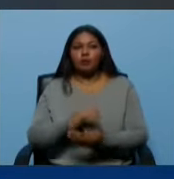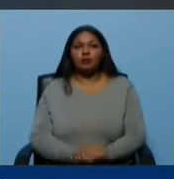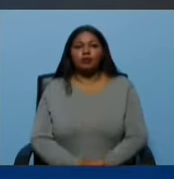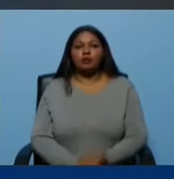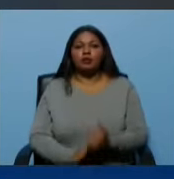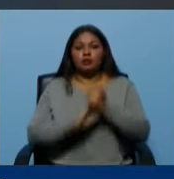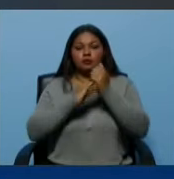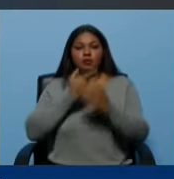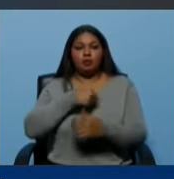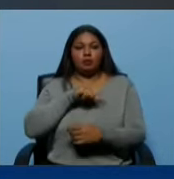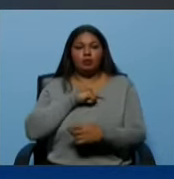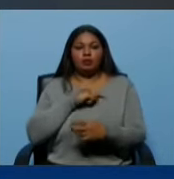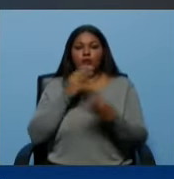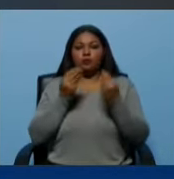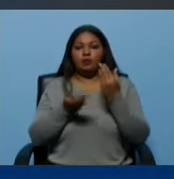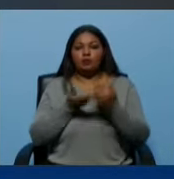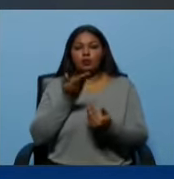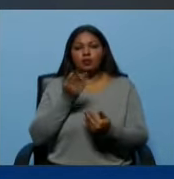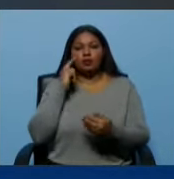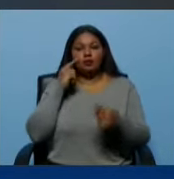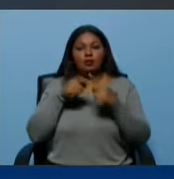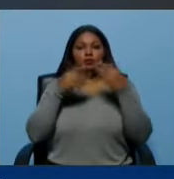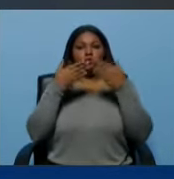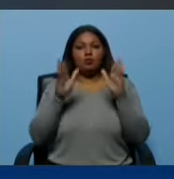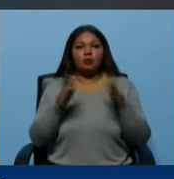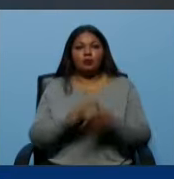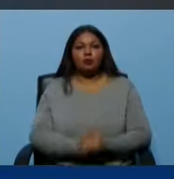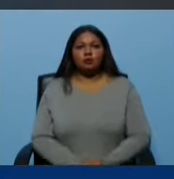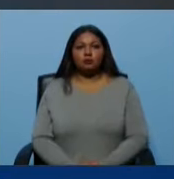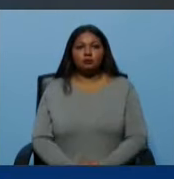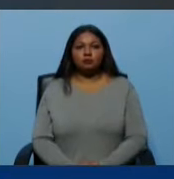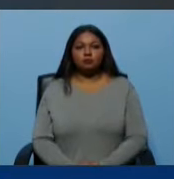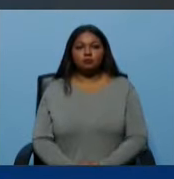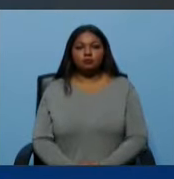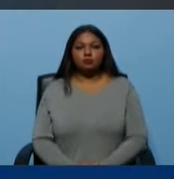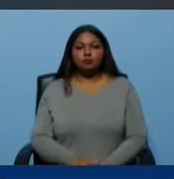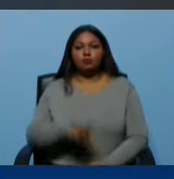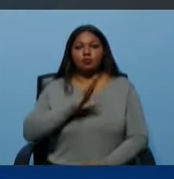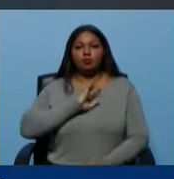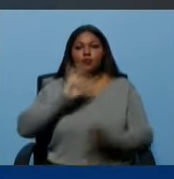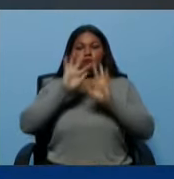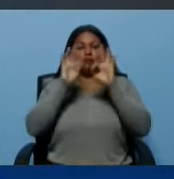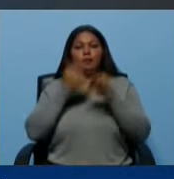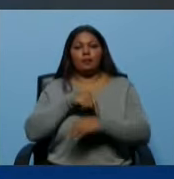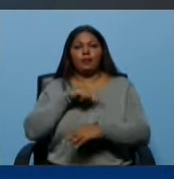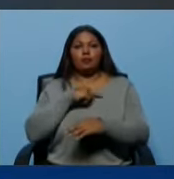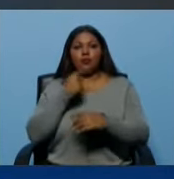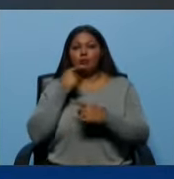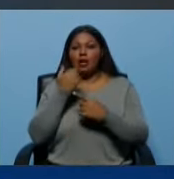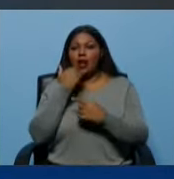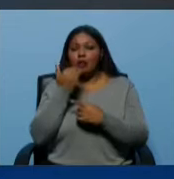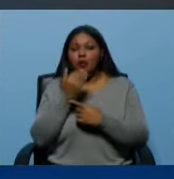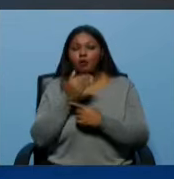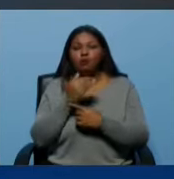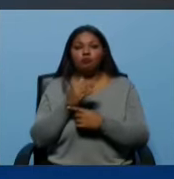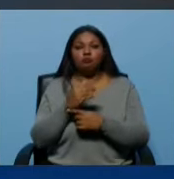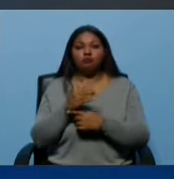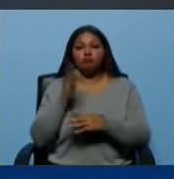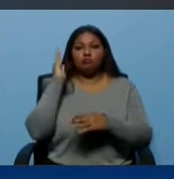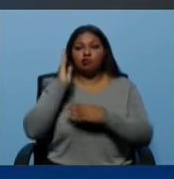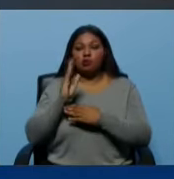española, es muy punitiva en torno a lo que tú publicas, la legislación española, si tú dices algo contra el rey, hasta te salen años de cárcel,